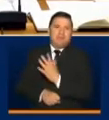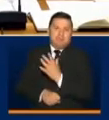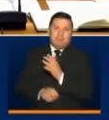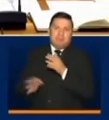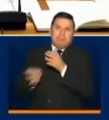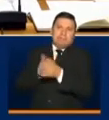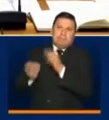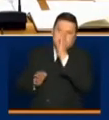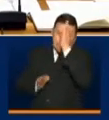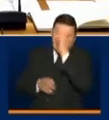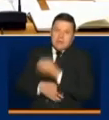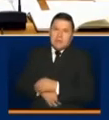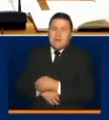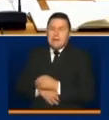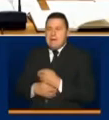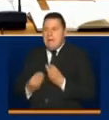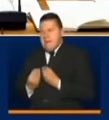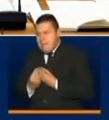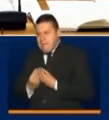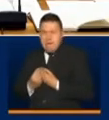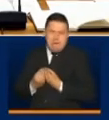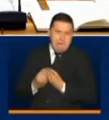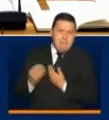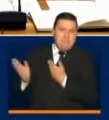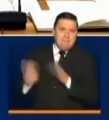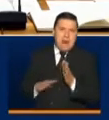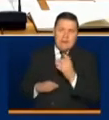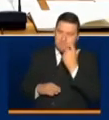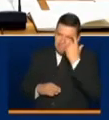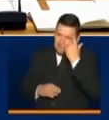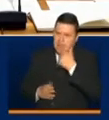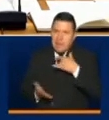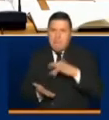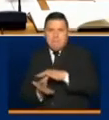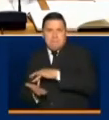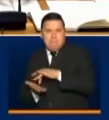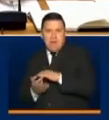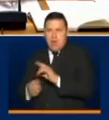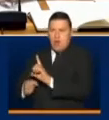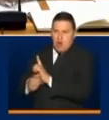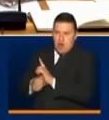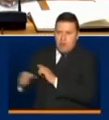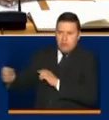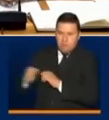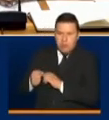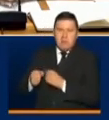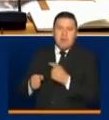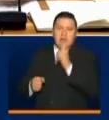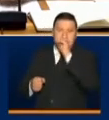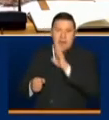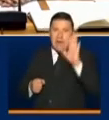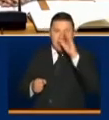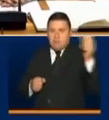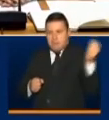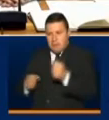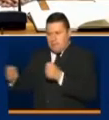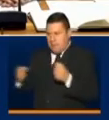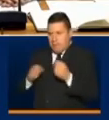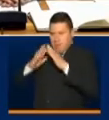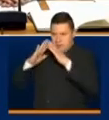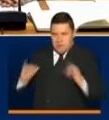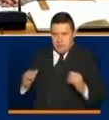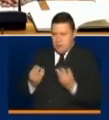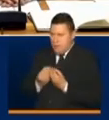todo el plan de acción con la ciudad, con la participación de autoridades locales y autoridades nacionales y